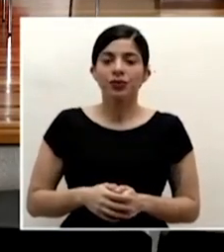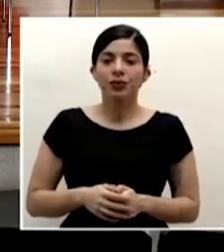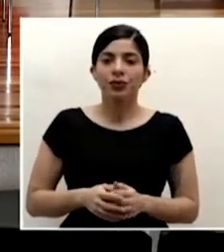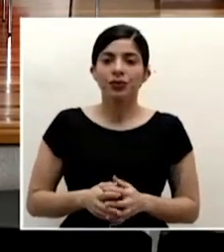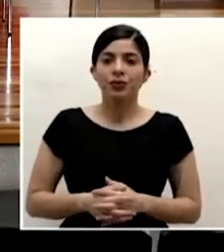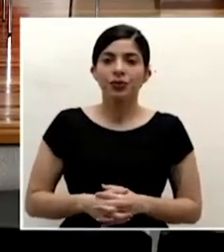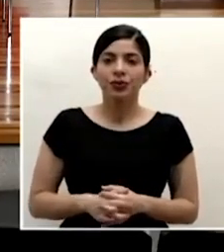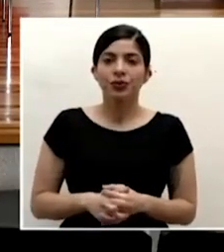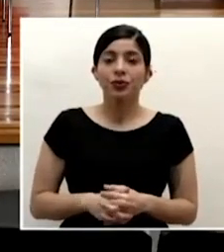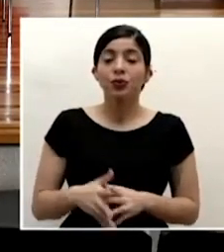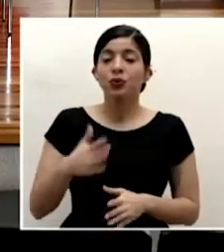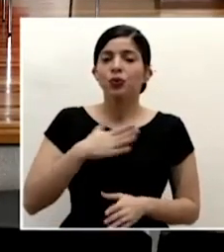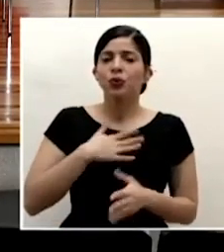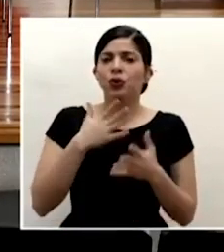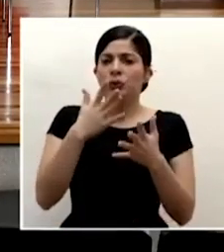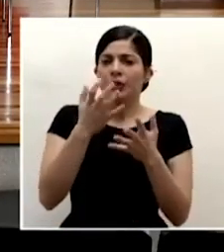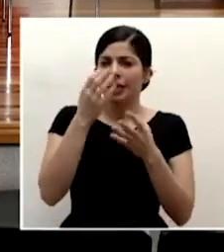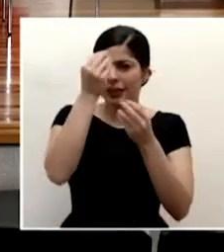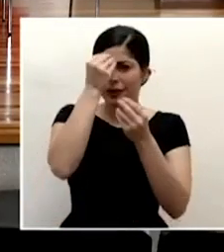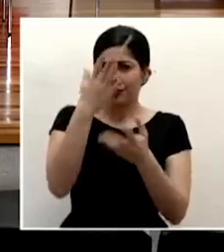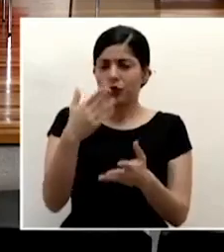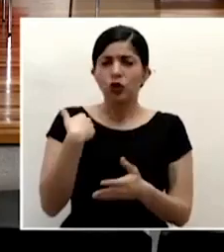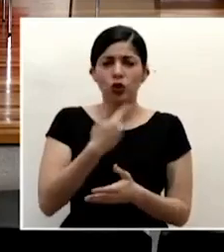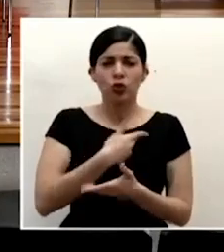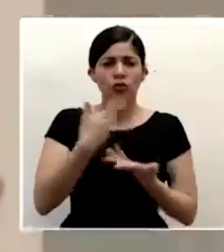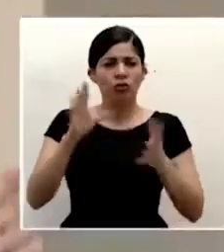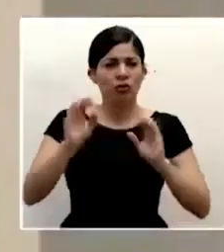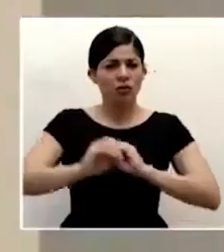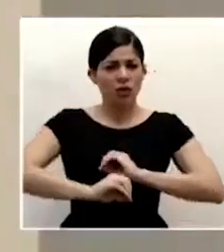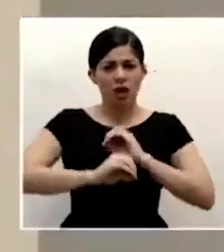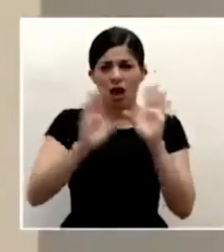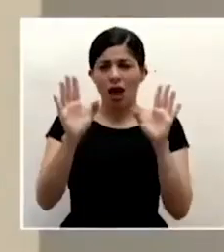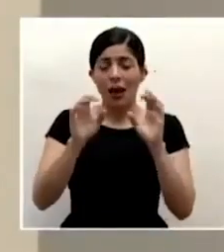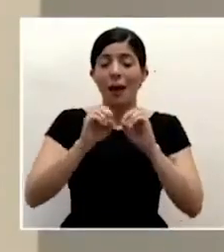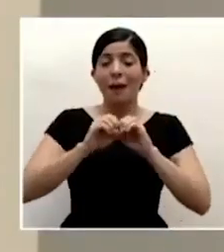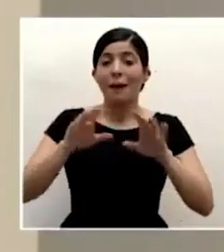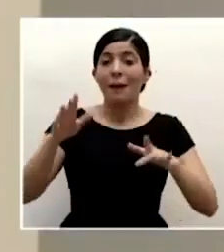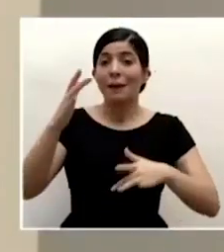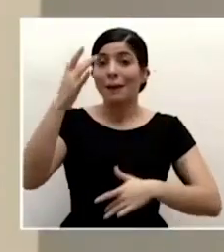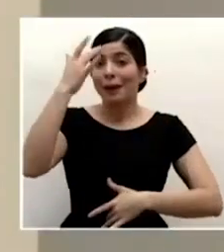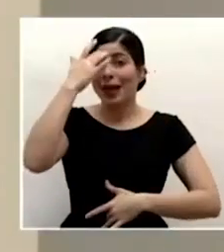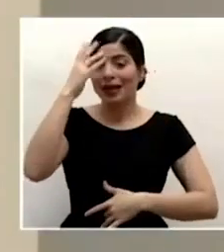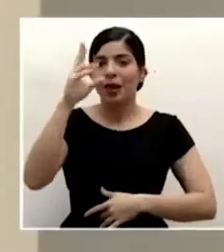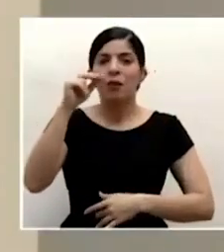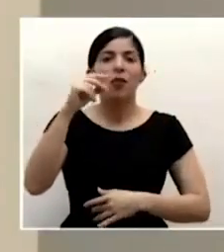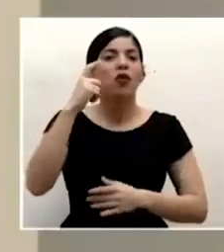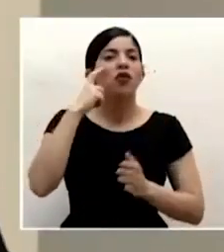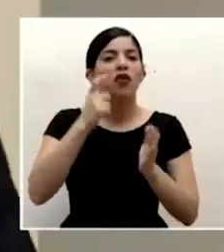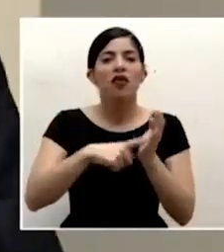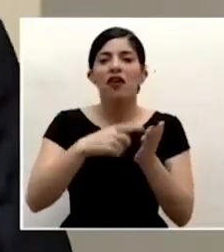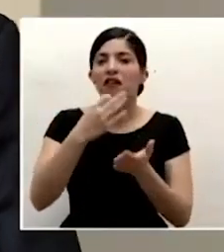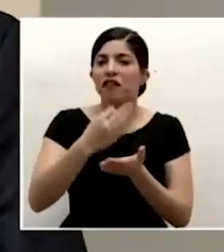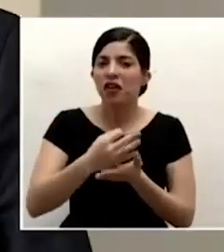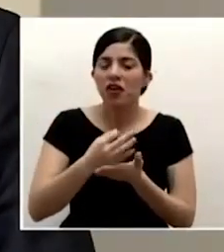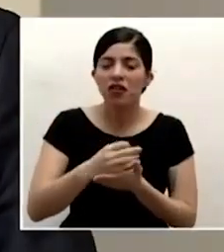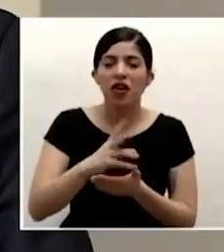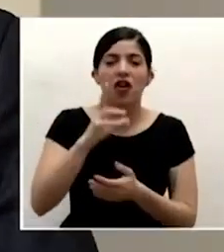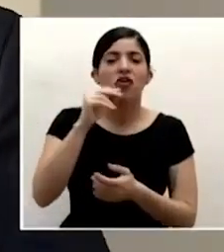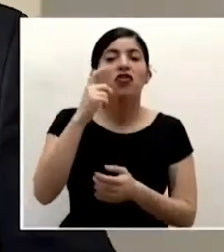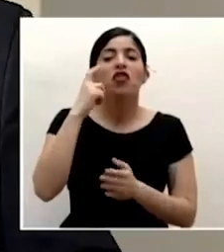sica yo quisiera señalar que hemos sido claros que la pandemia no reconoce ni fronteras ni